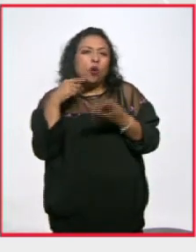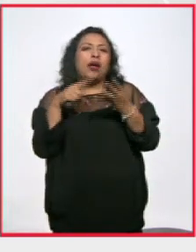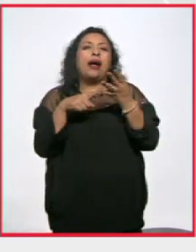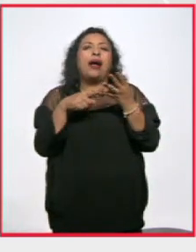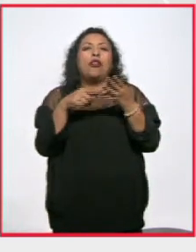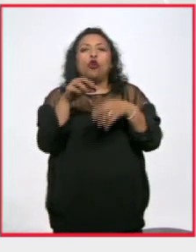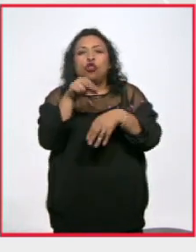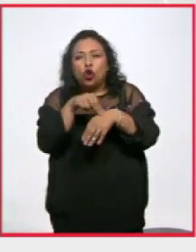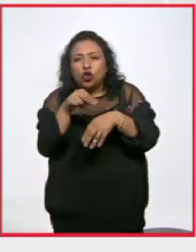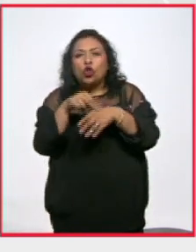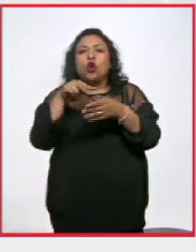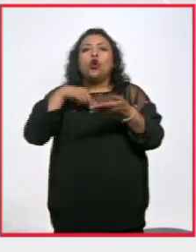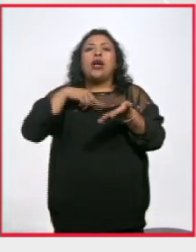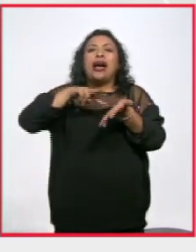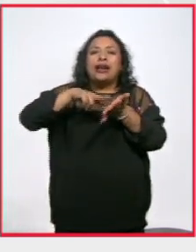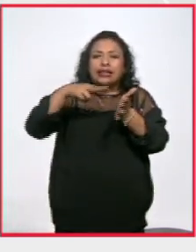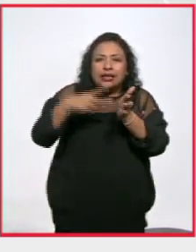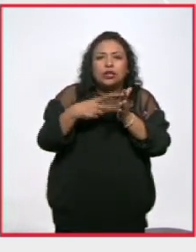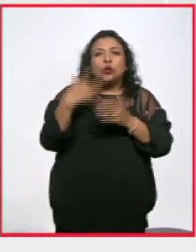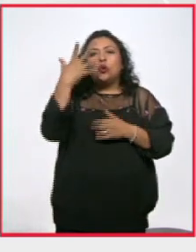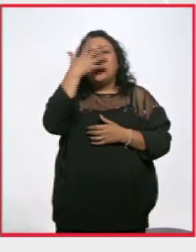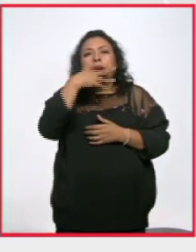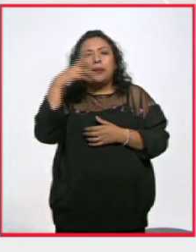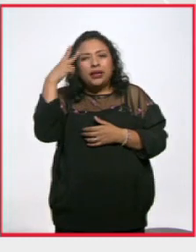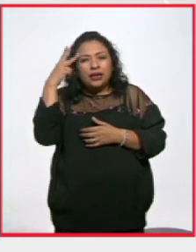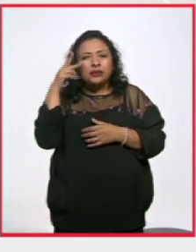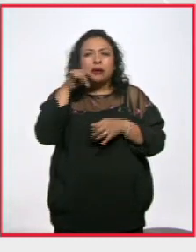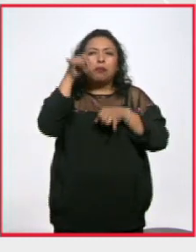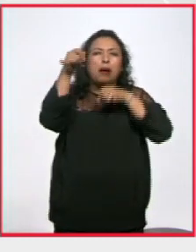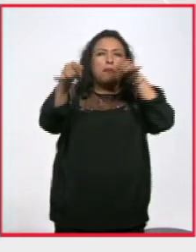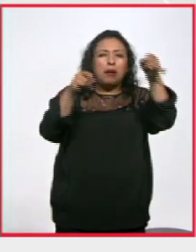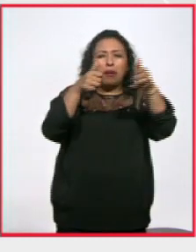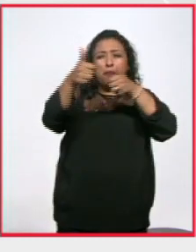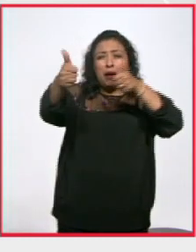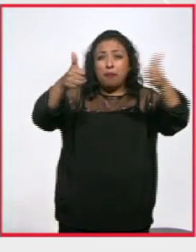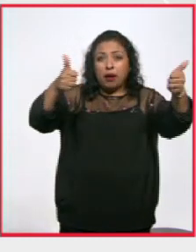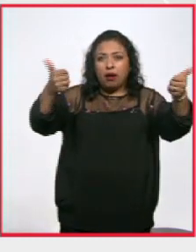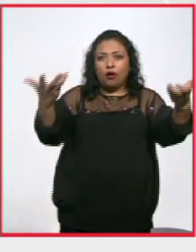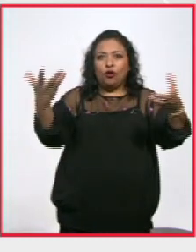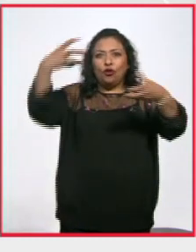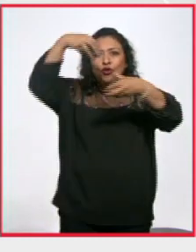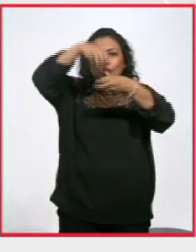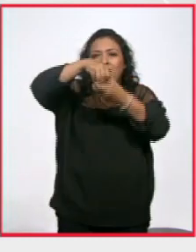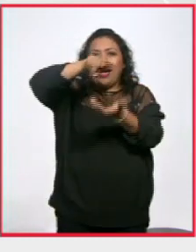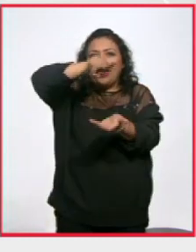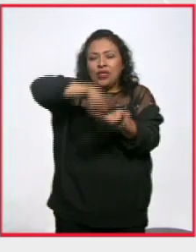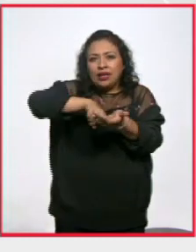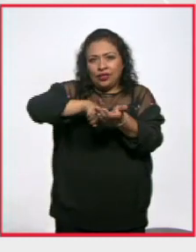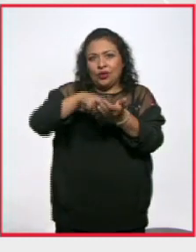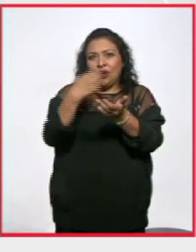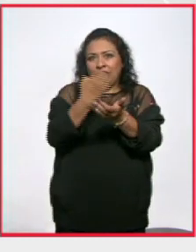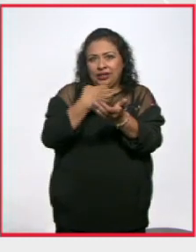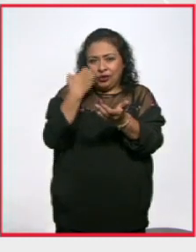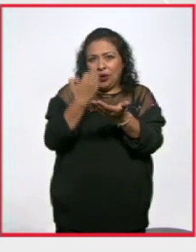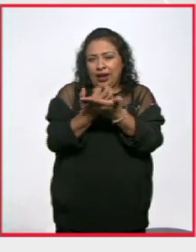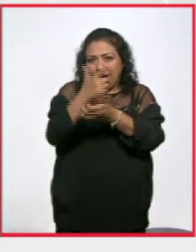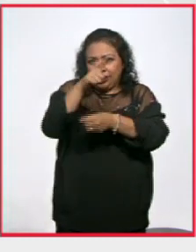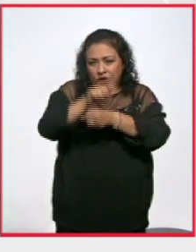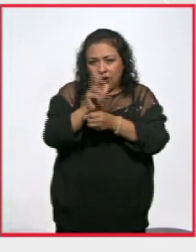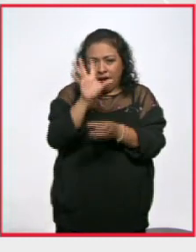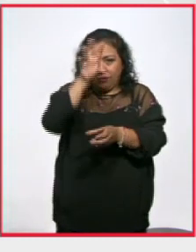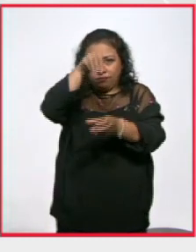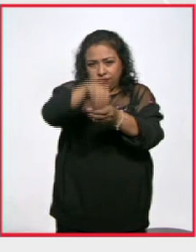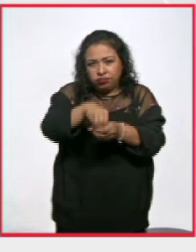arquitectura y bellas artes que no mencioné que estaba en San Carlos esto es se integraron estas escuelas nacionales